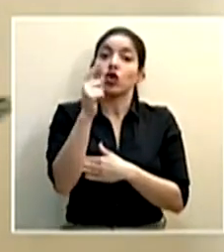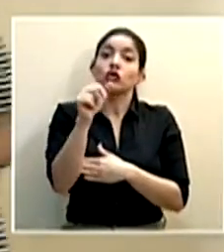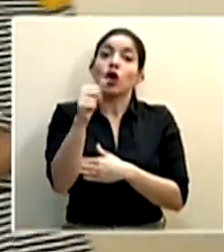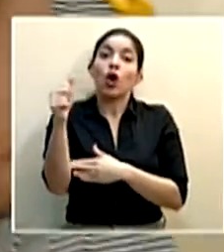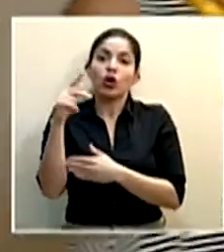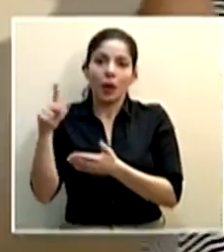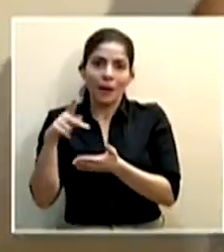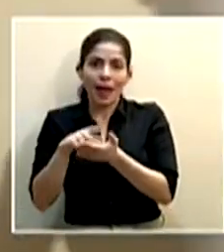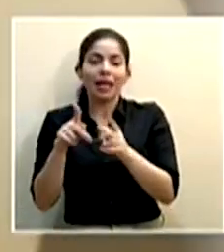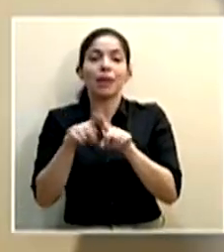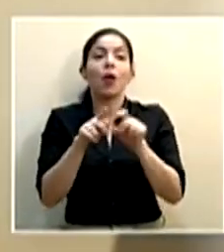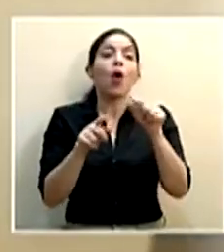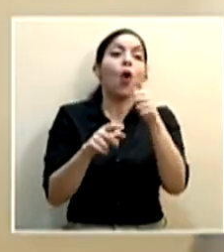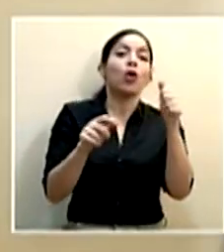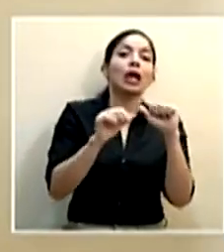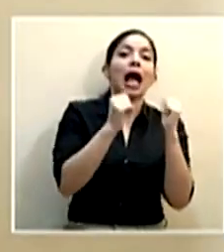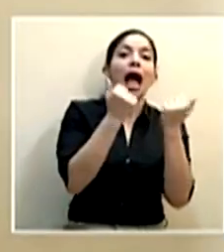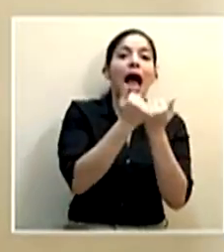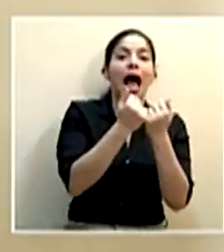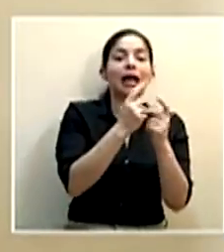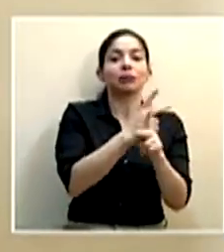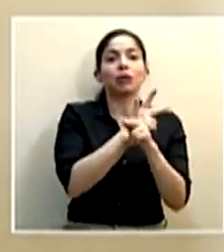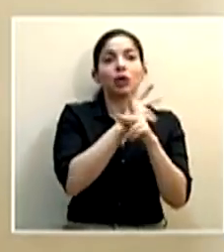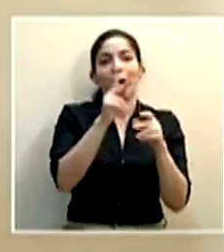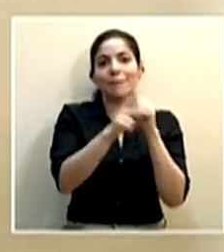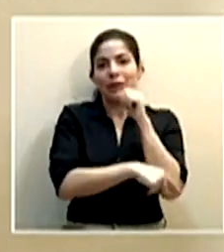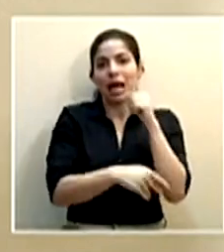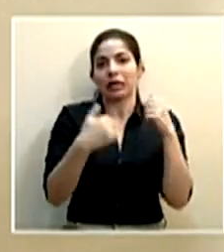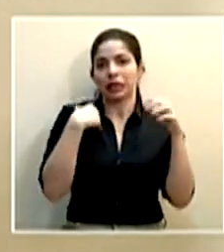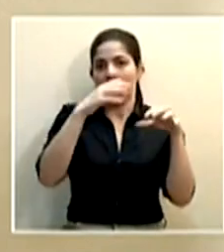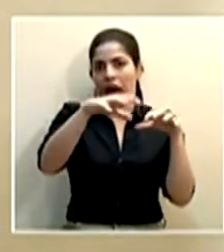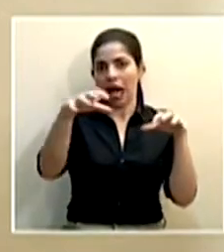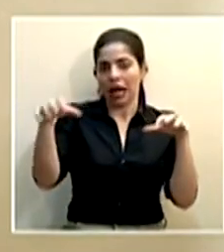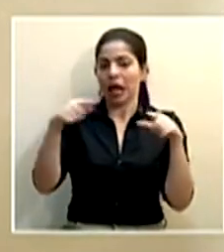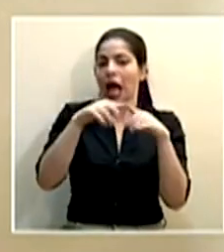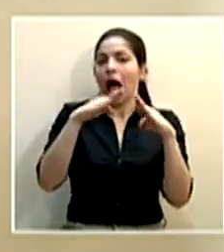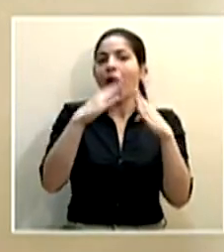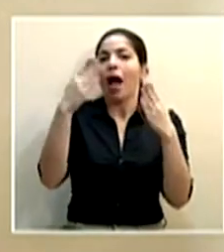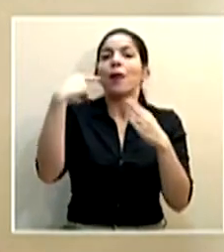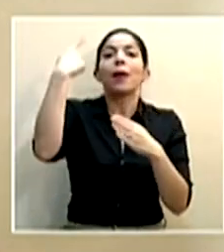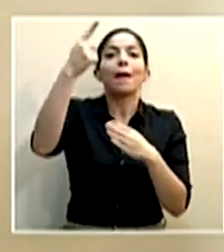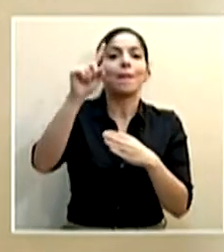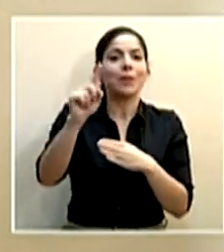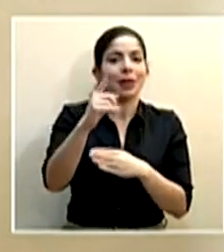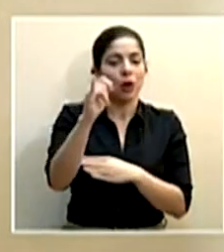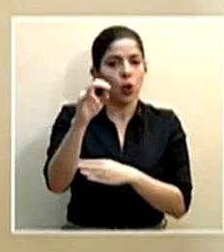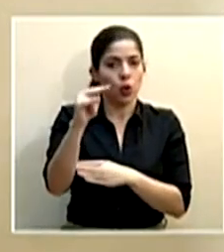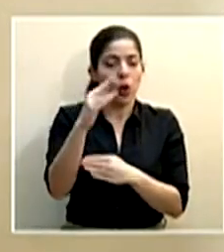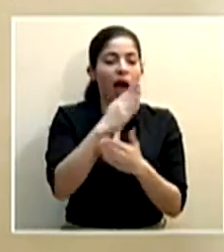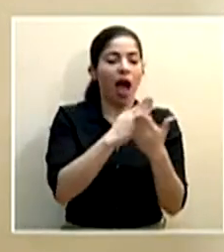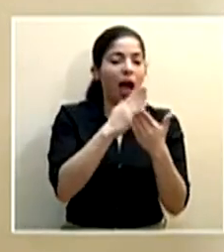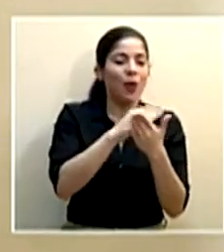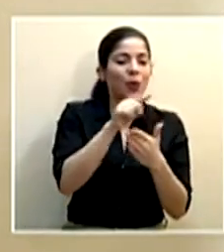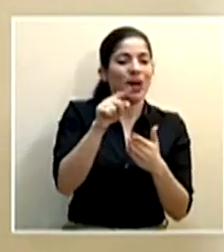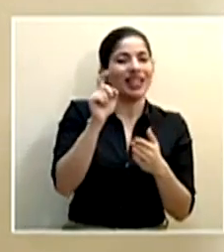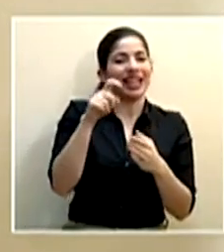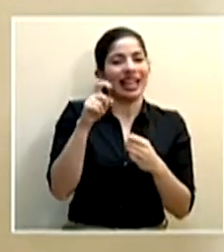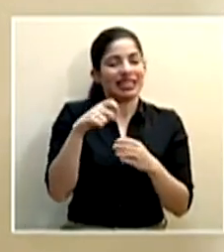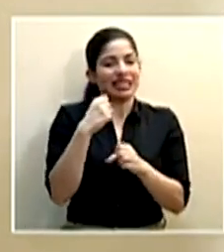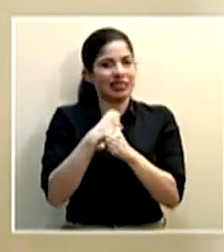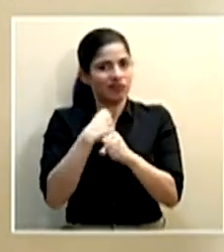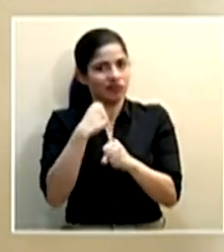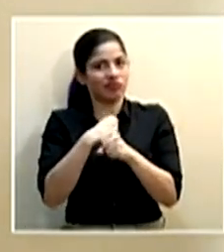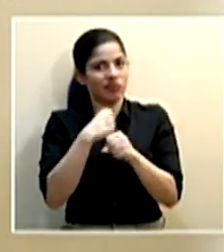sino otras áreas silvestres protegidas que el país tiene. Algunas de ellas requerimos hacer una tarea